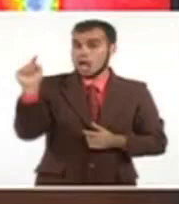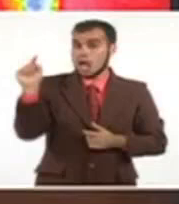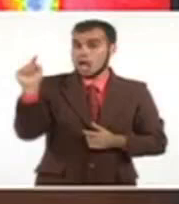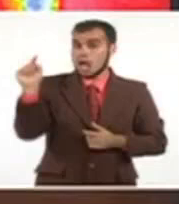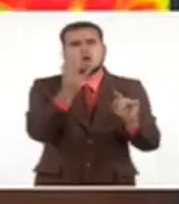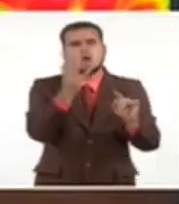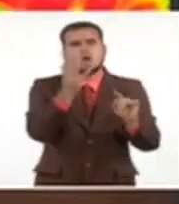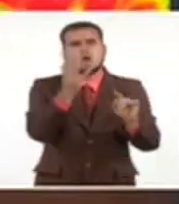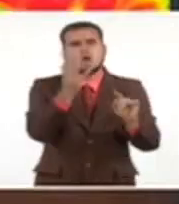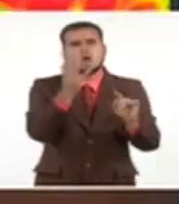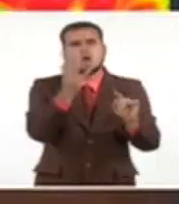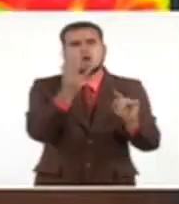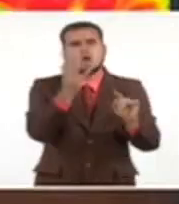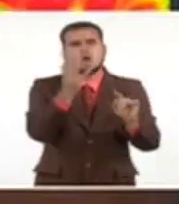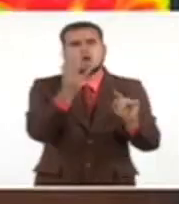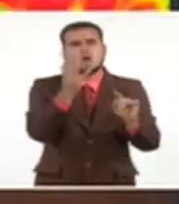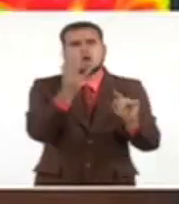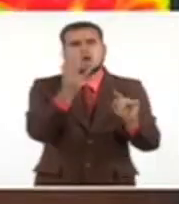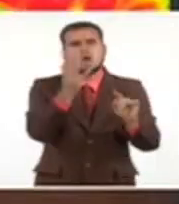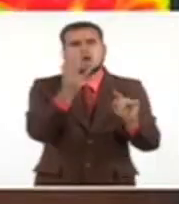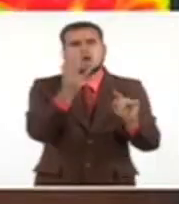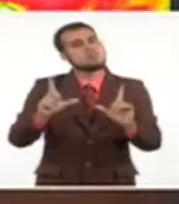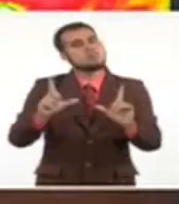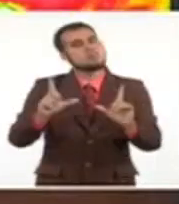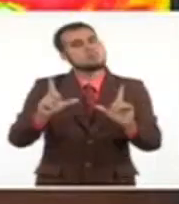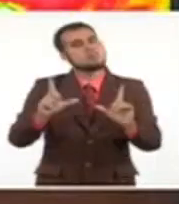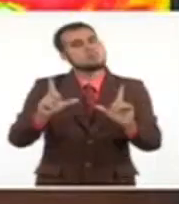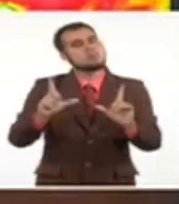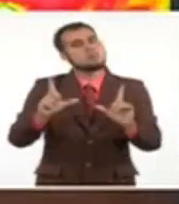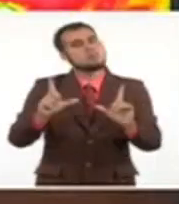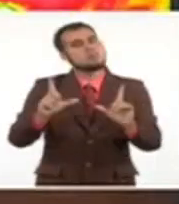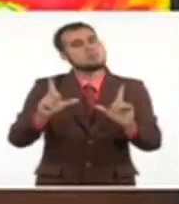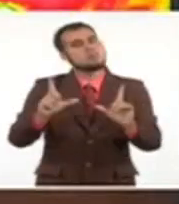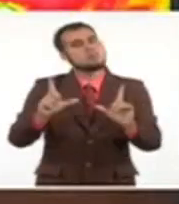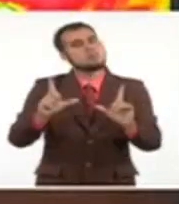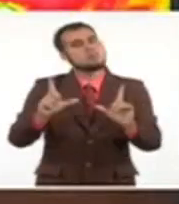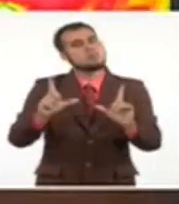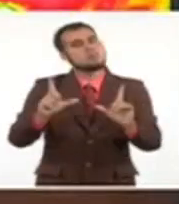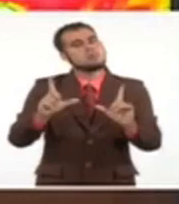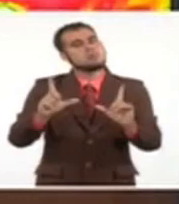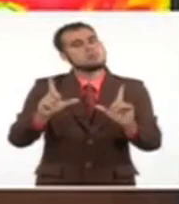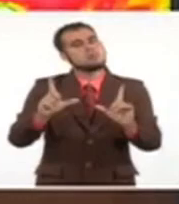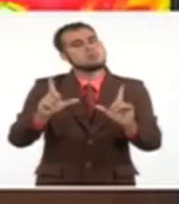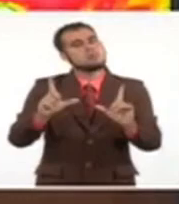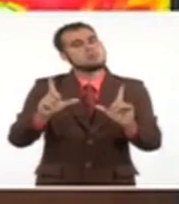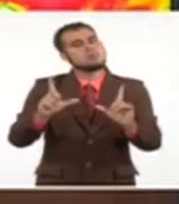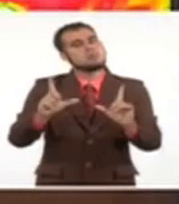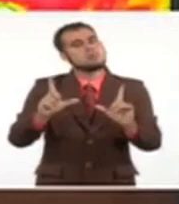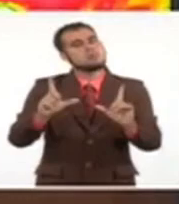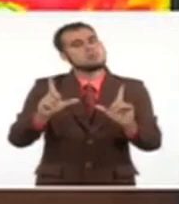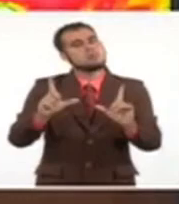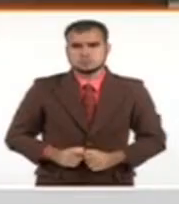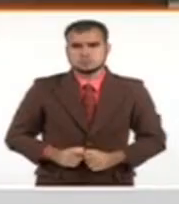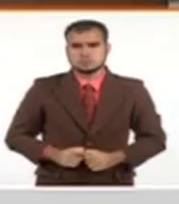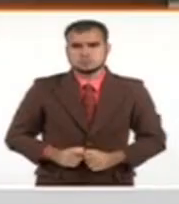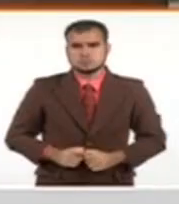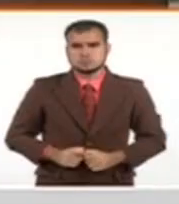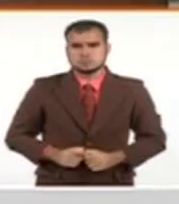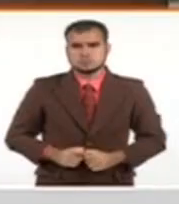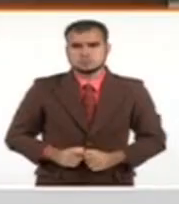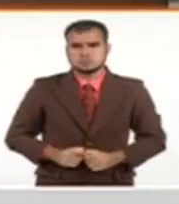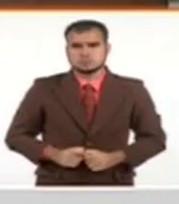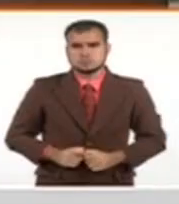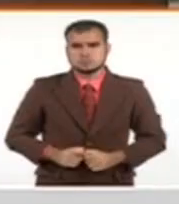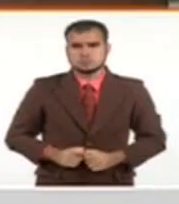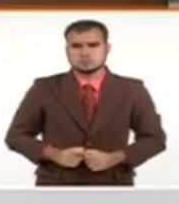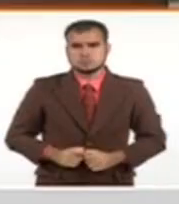disminuir su velocidad de traslación. Afortunadamente lo hará estando en tierra o muy próximo